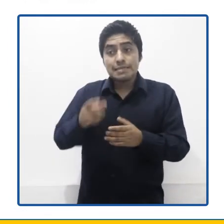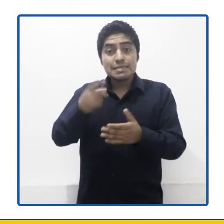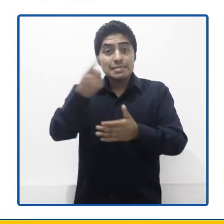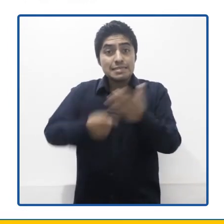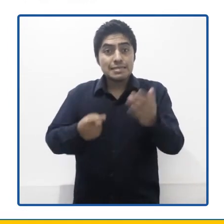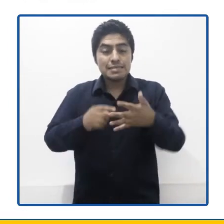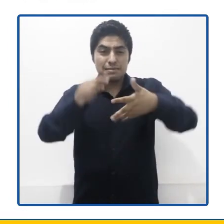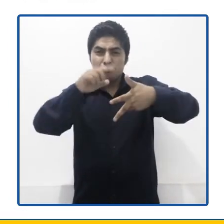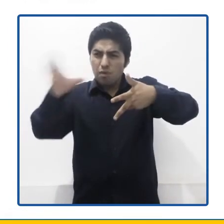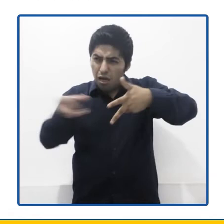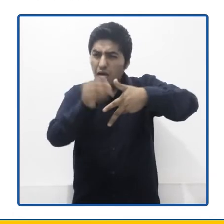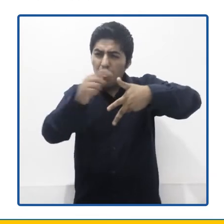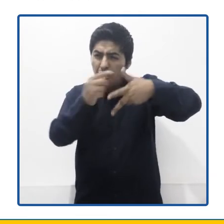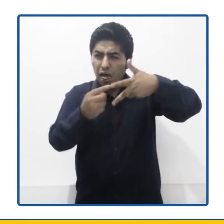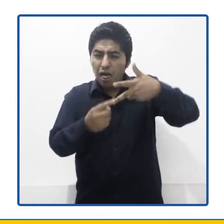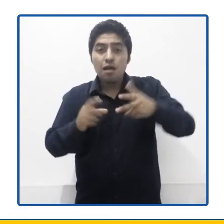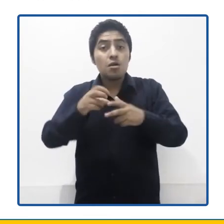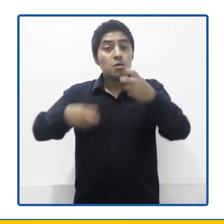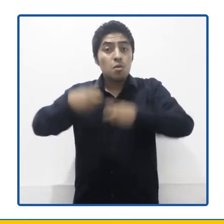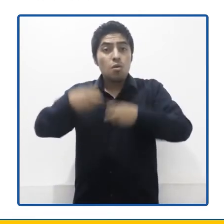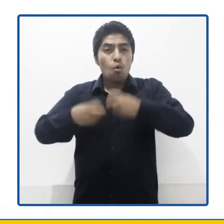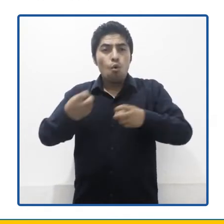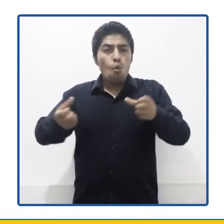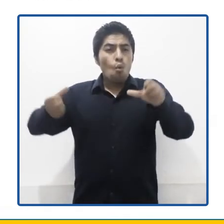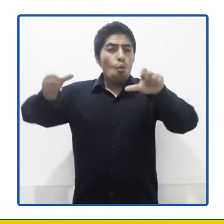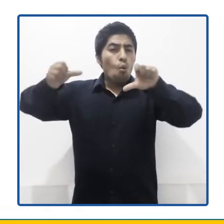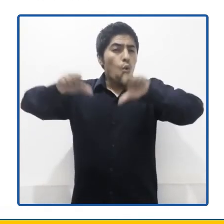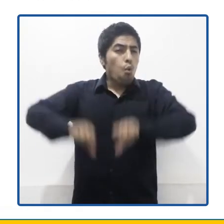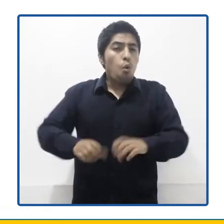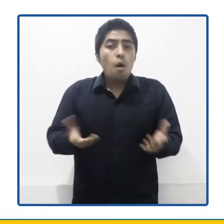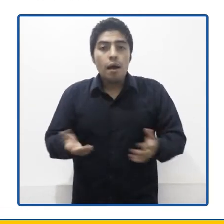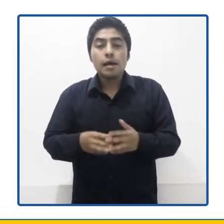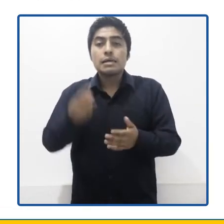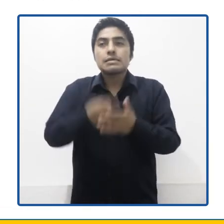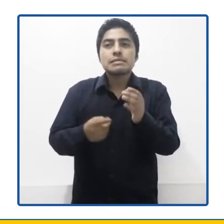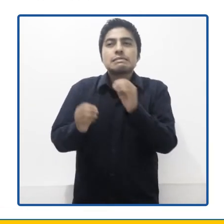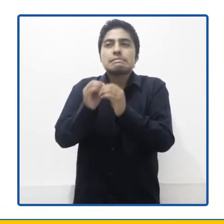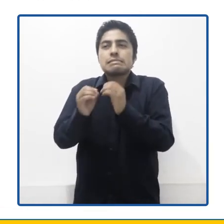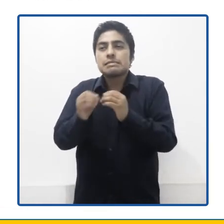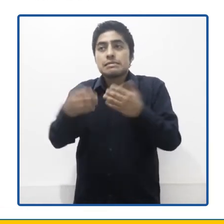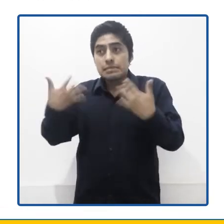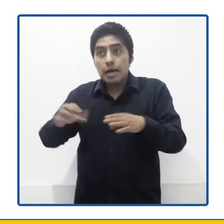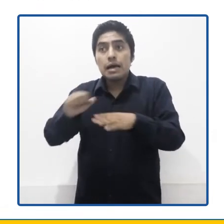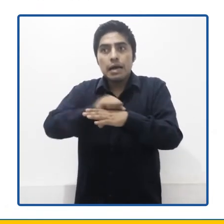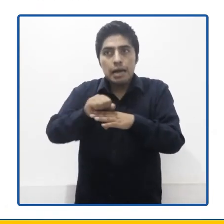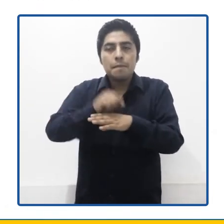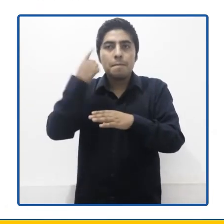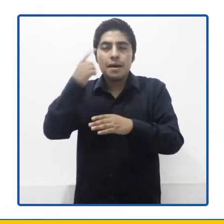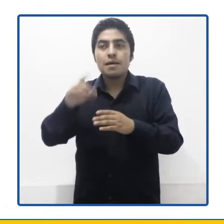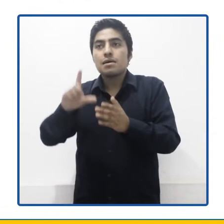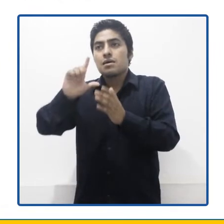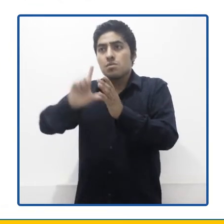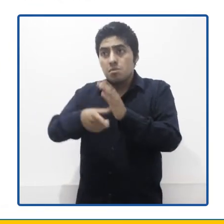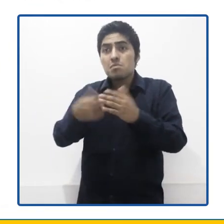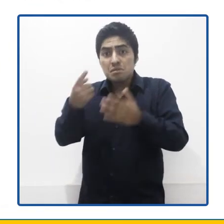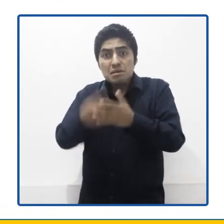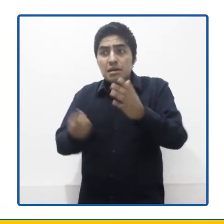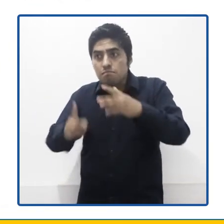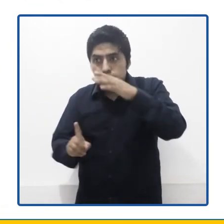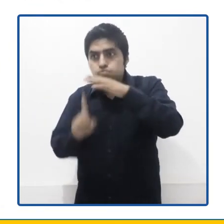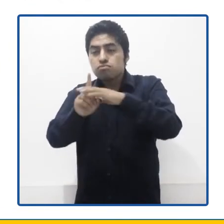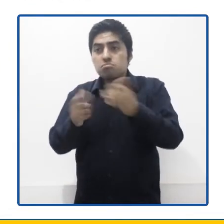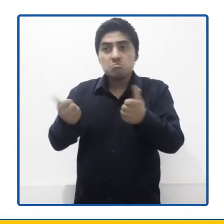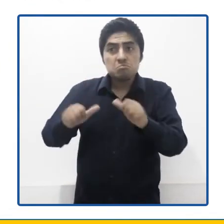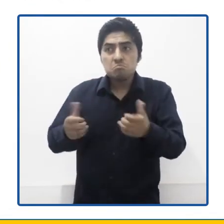se han ido sumando y han agudizado el conflicto? ¿Qué soluciones se han ensayado y qué resultados se han